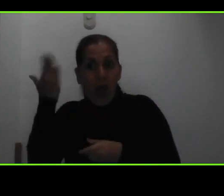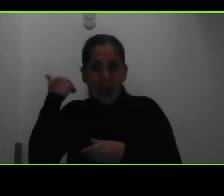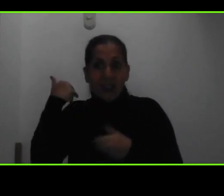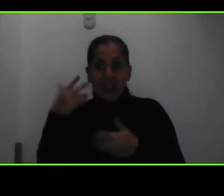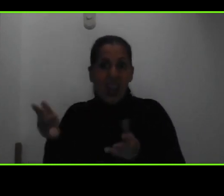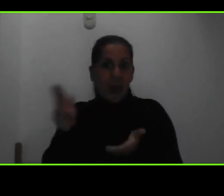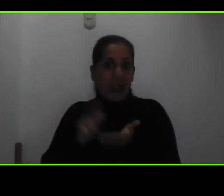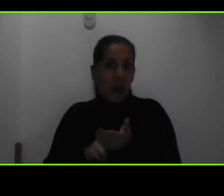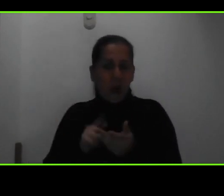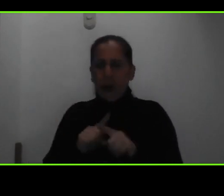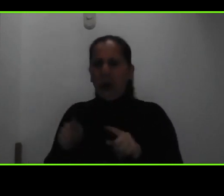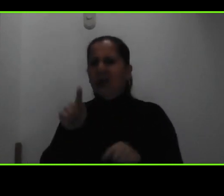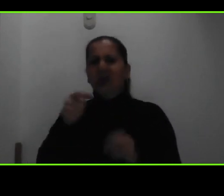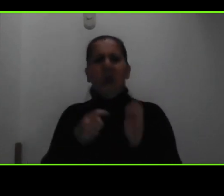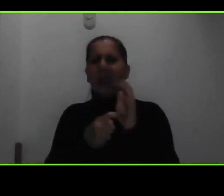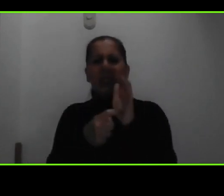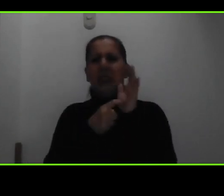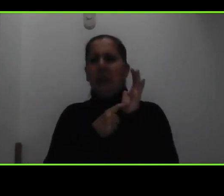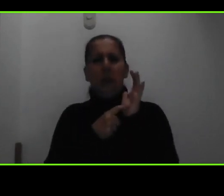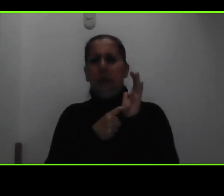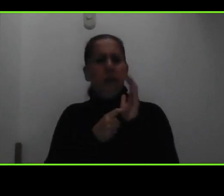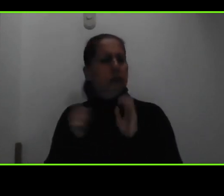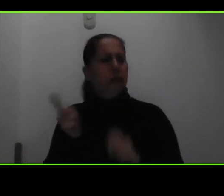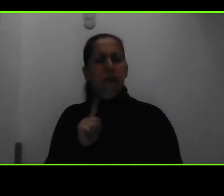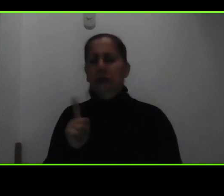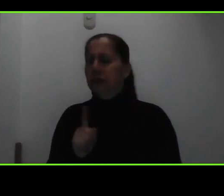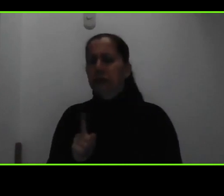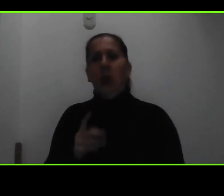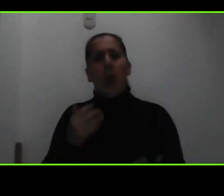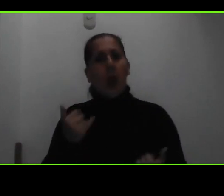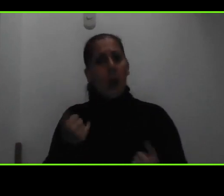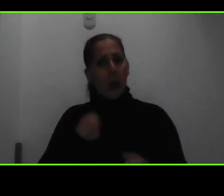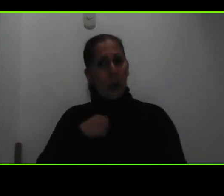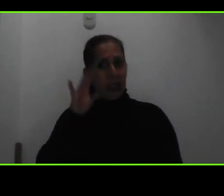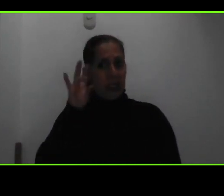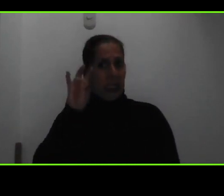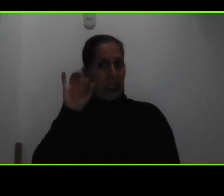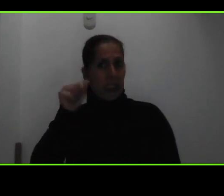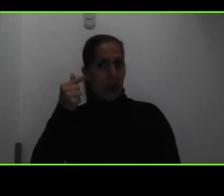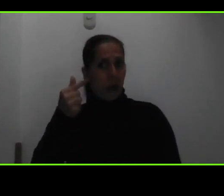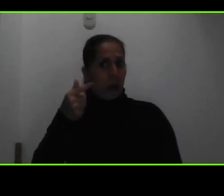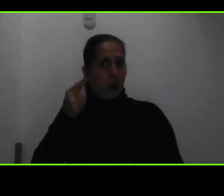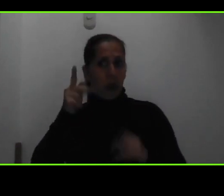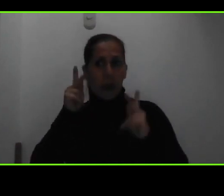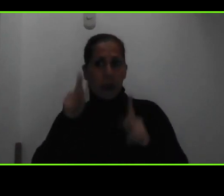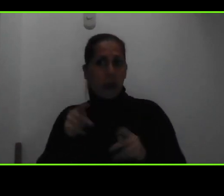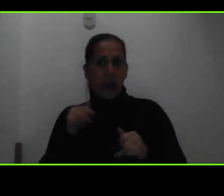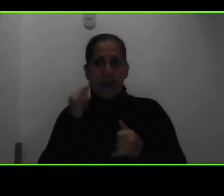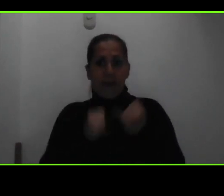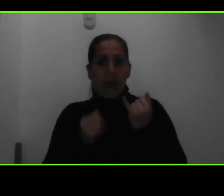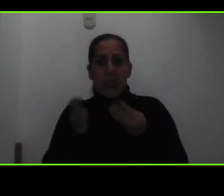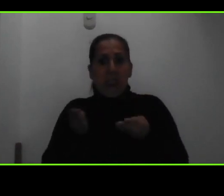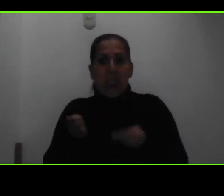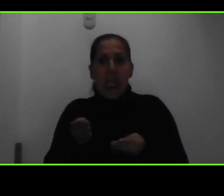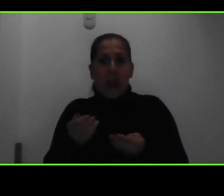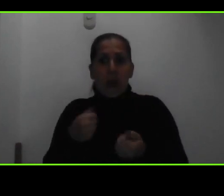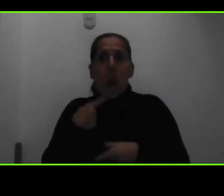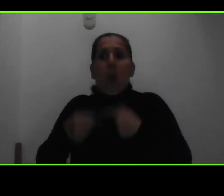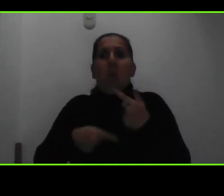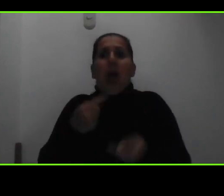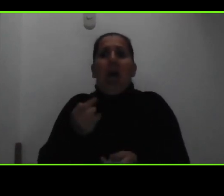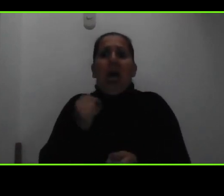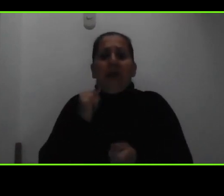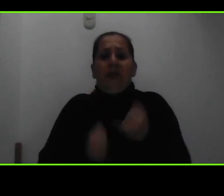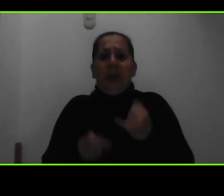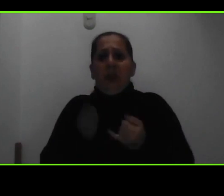hoy podríamos tener personas que el 7 de agosto entren al formulario que vienen terminando su bachillerato o están por terminarlo